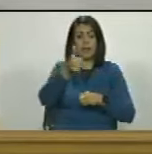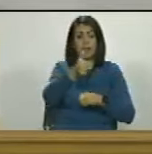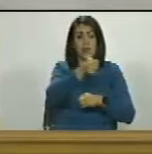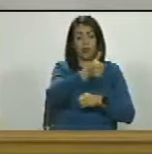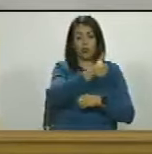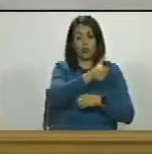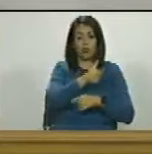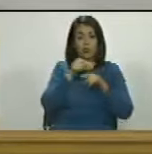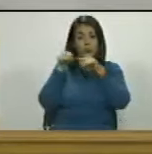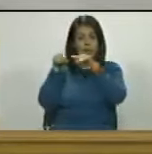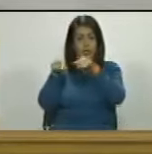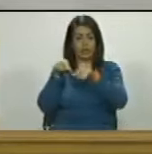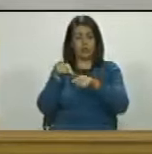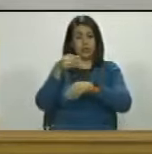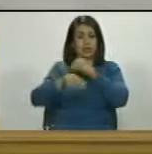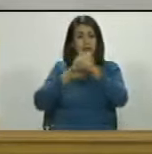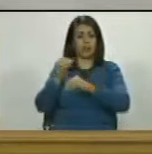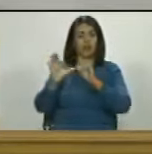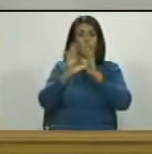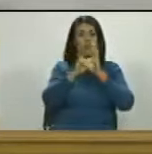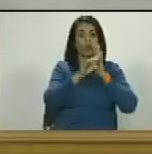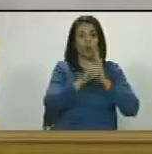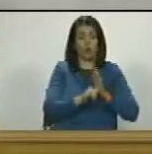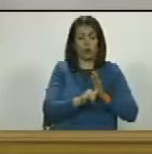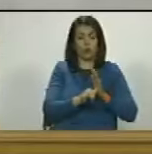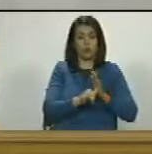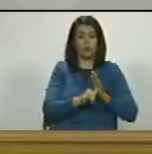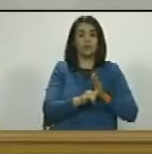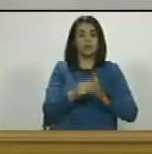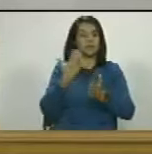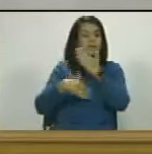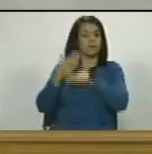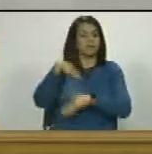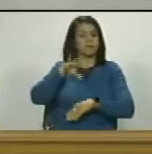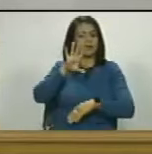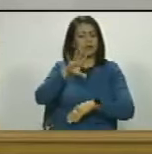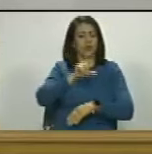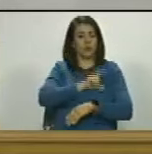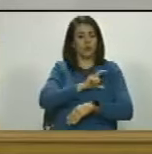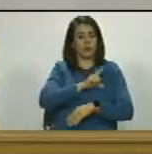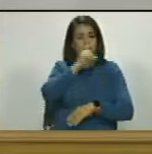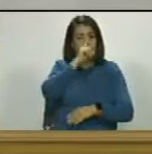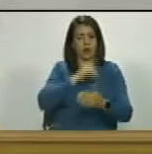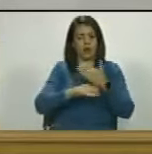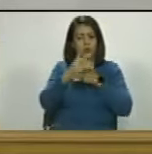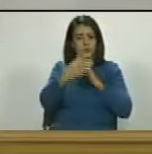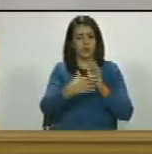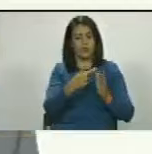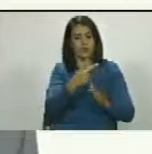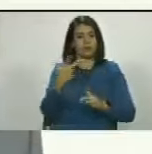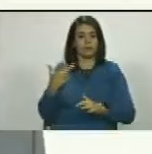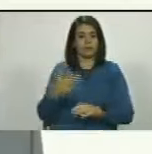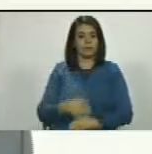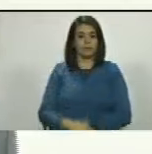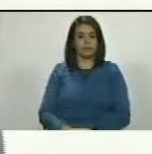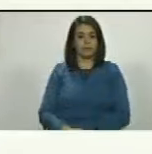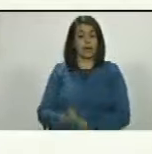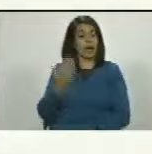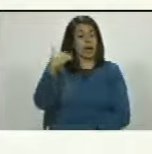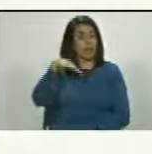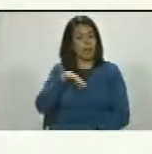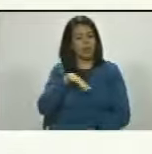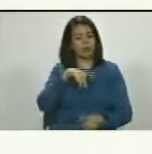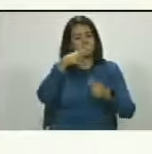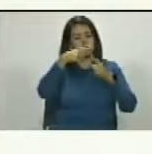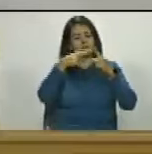uno de esos que perpetraron el delito al menos el pasado 5 de enero de este año 2023 al menos